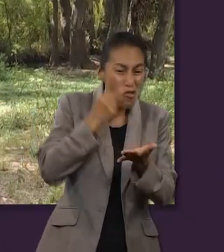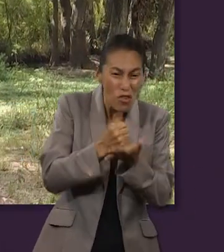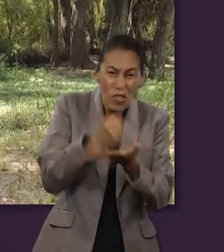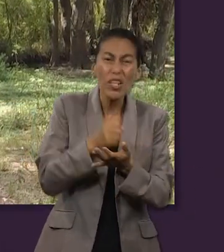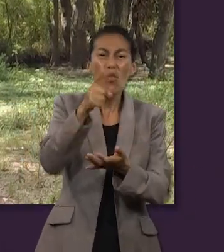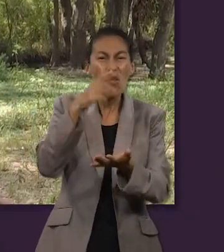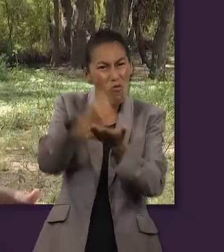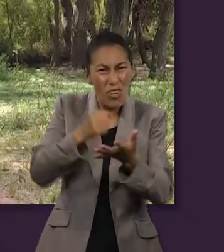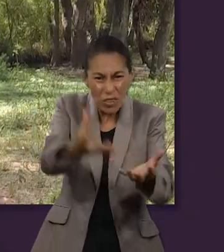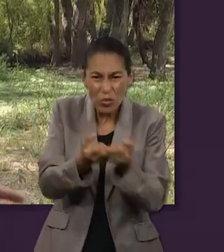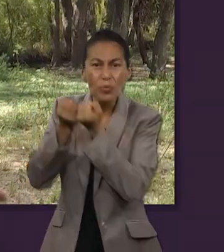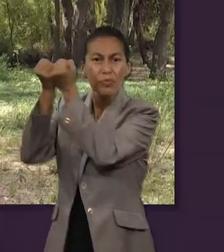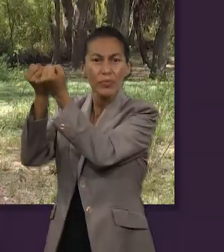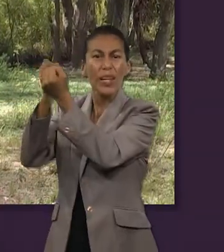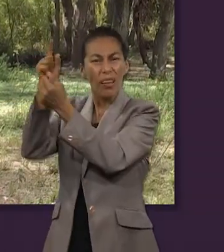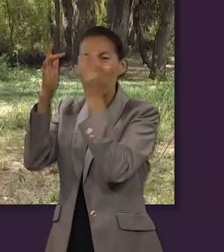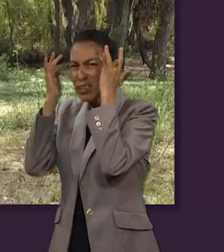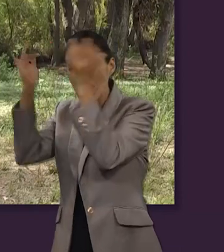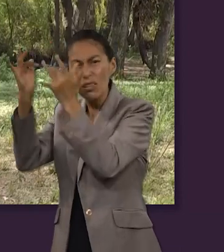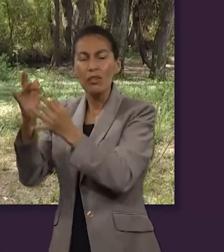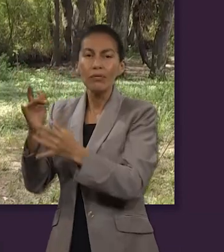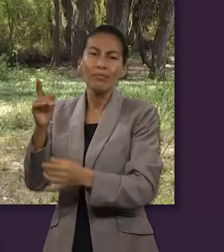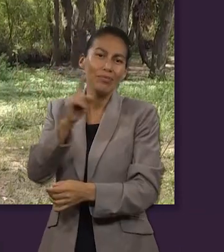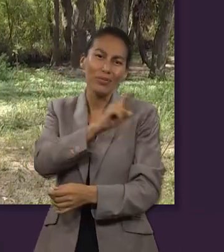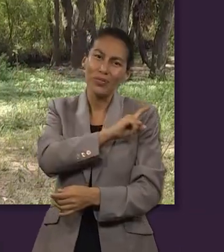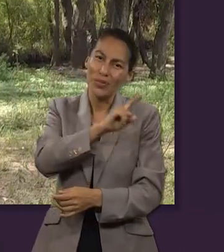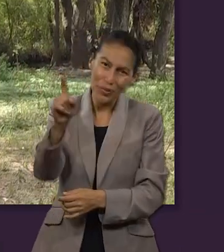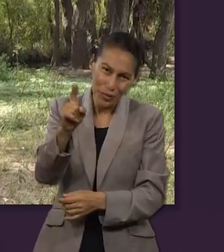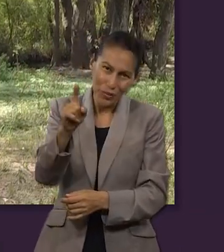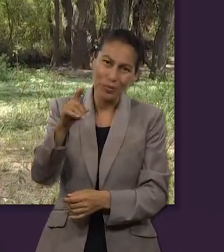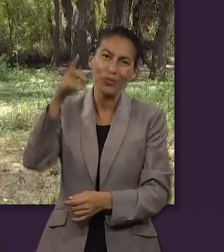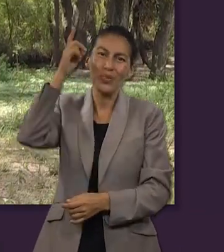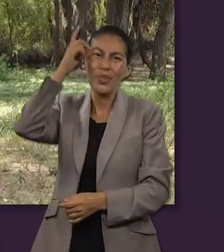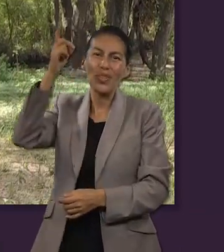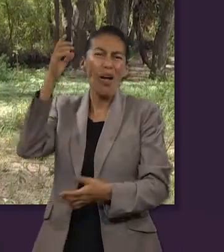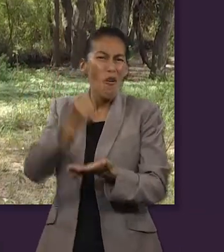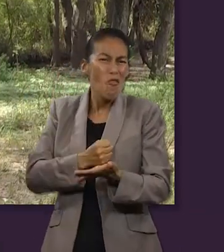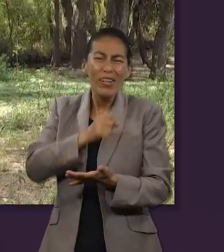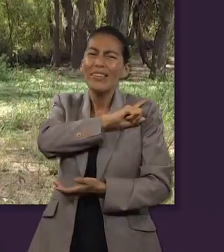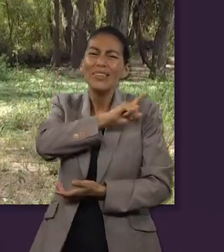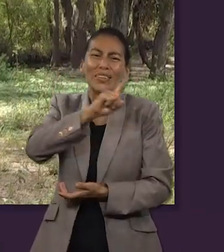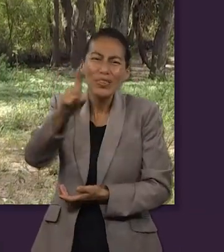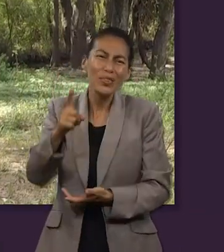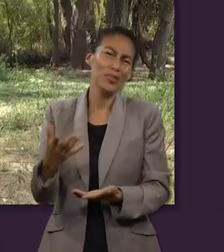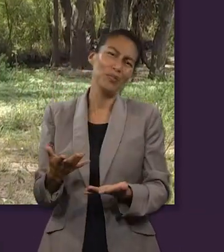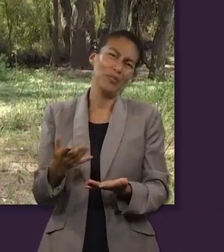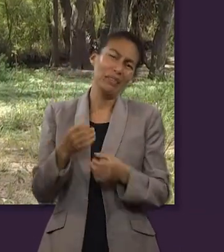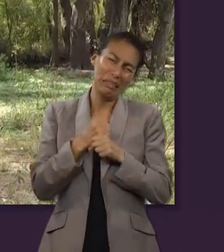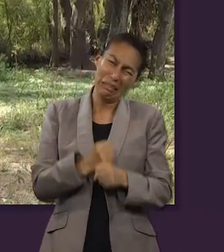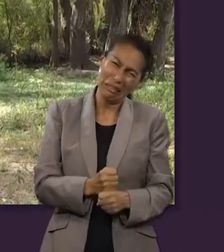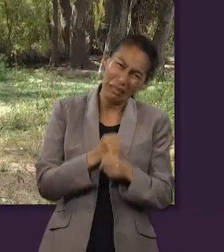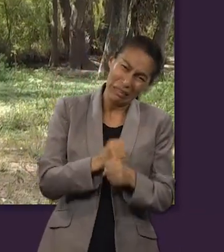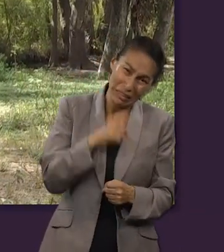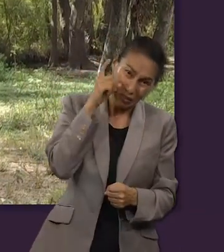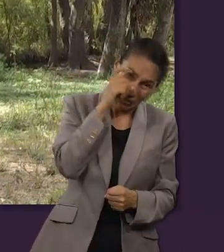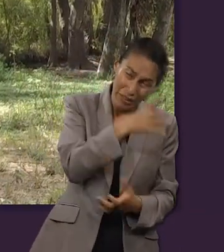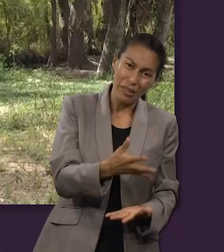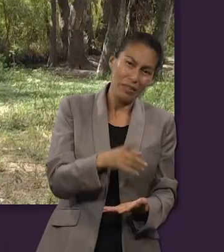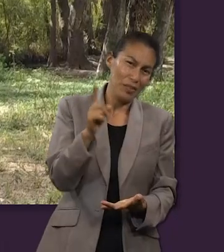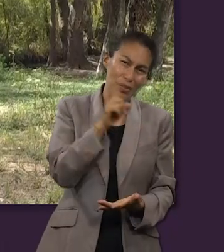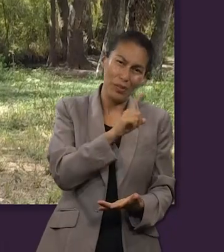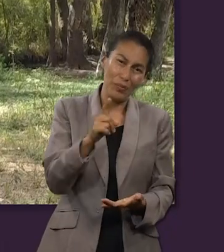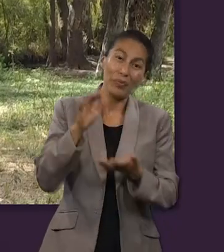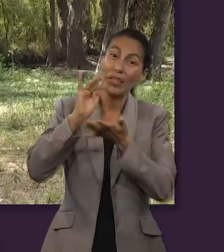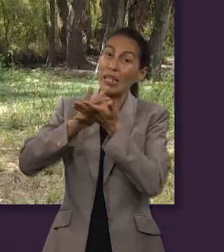ahora te voy a salvar a fuerzas, vas a ir al cielo a fuerzas, si el cielo es perfecto, si el cielo es santidad, Dios no va a forzar a alguien que se